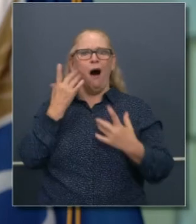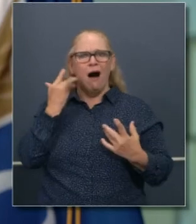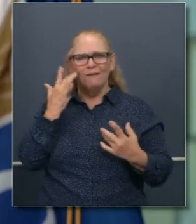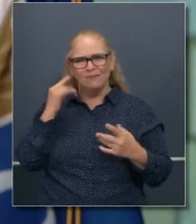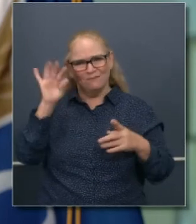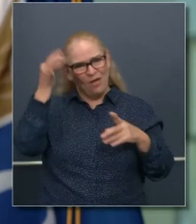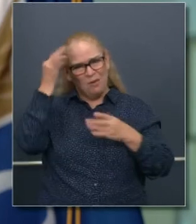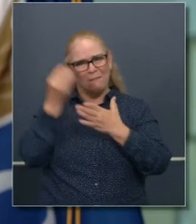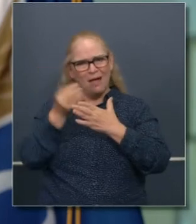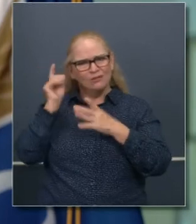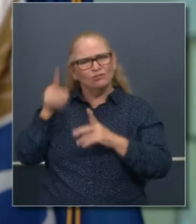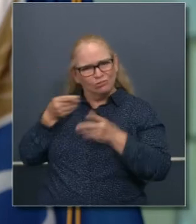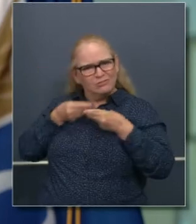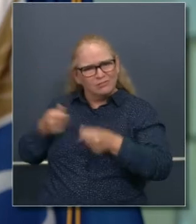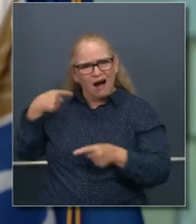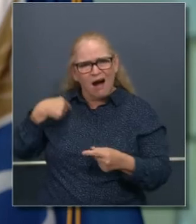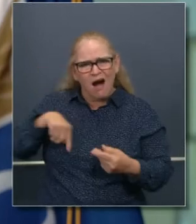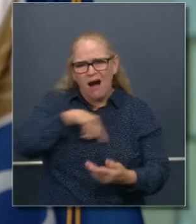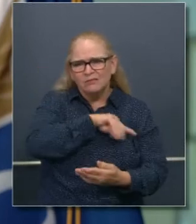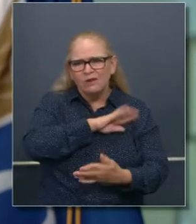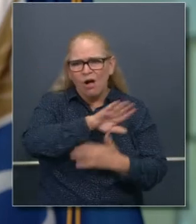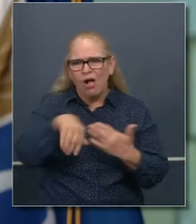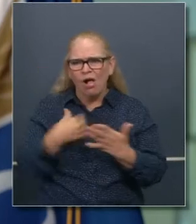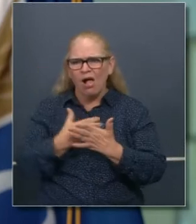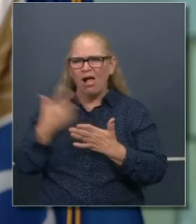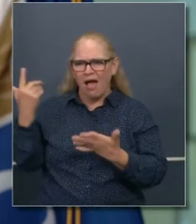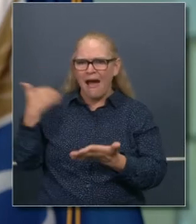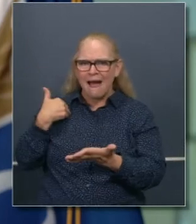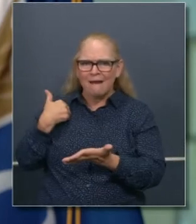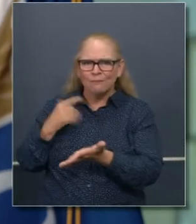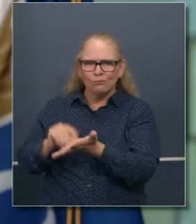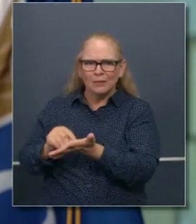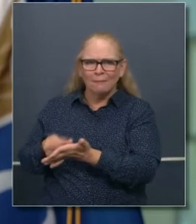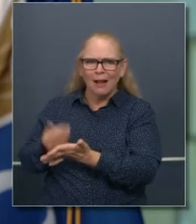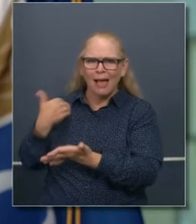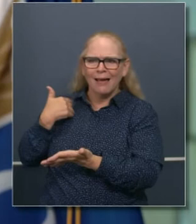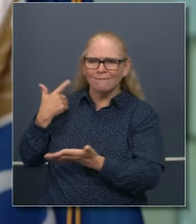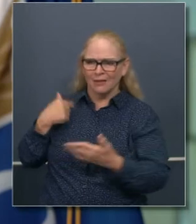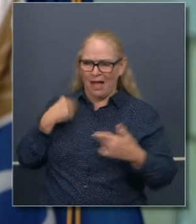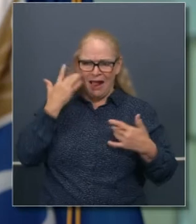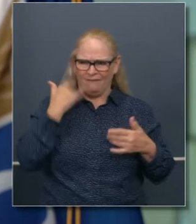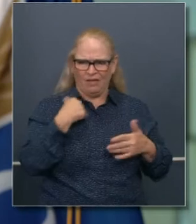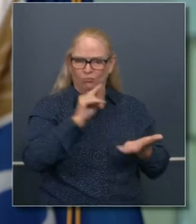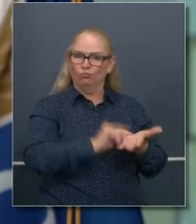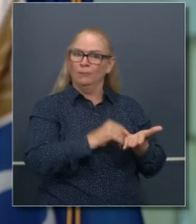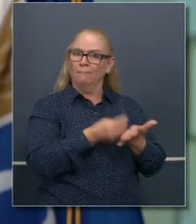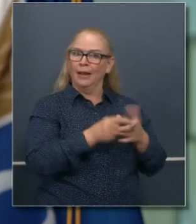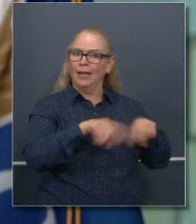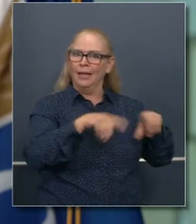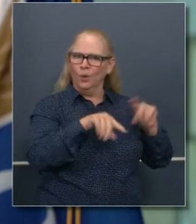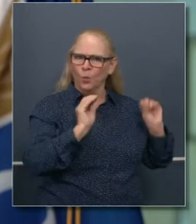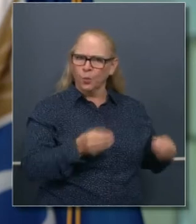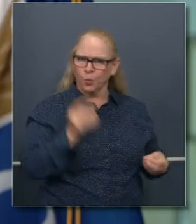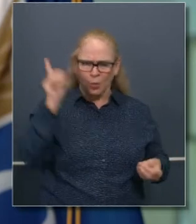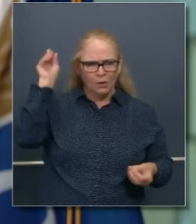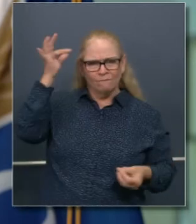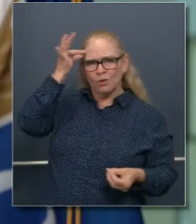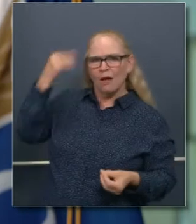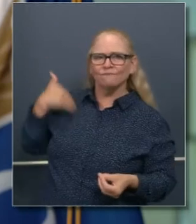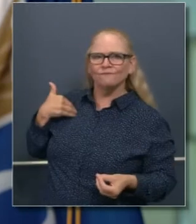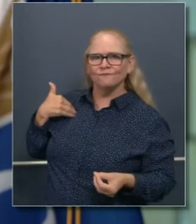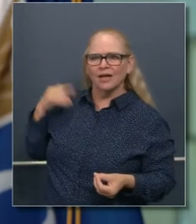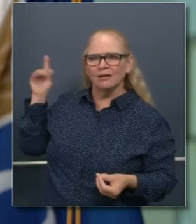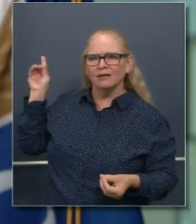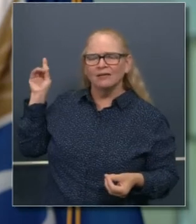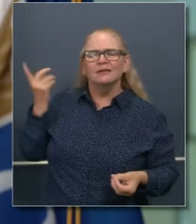venir del gobierno federal. El gobierno federal tiene un dinero que los Estados no tienen. Tienen que cumplir con las necesidades de los americanos de una manera muy